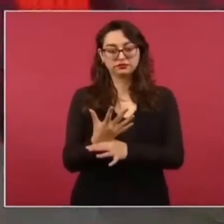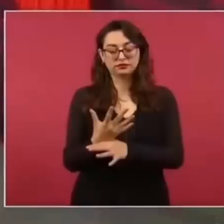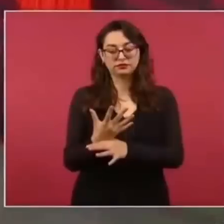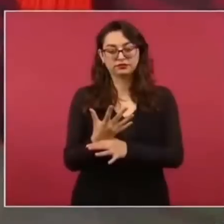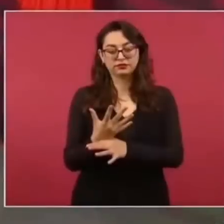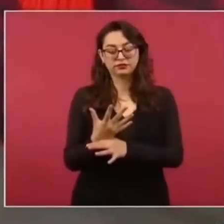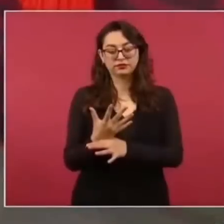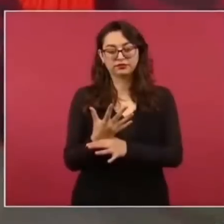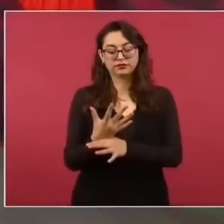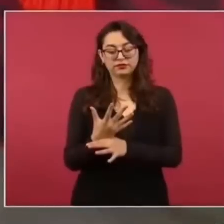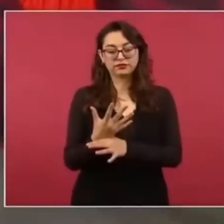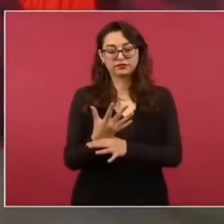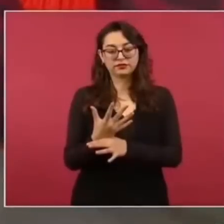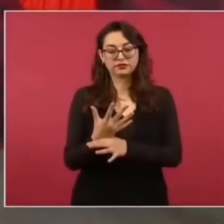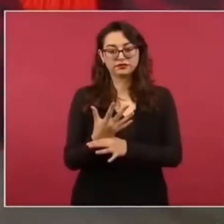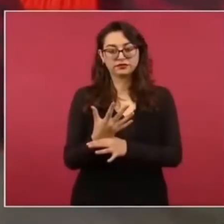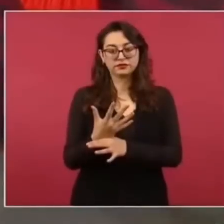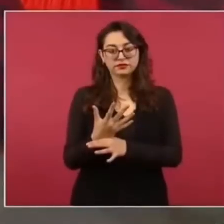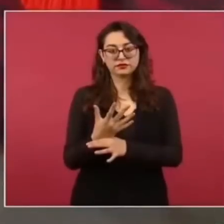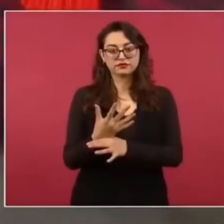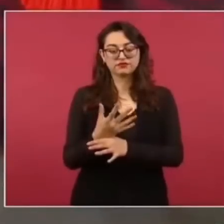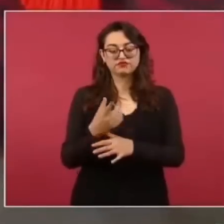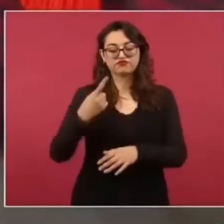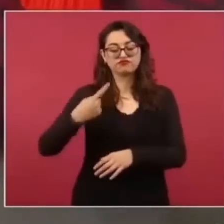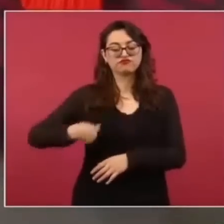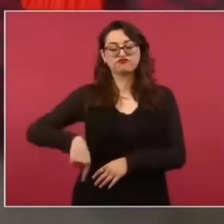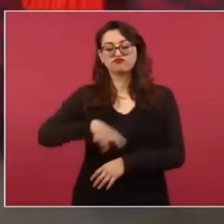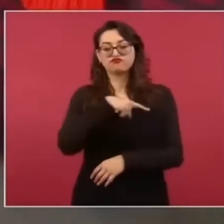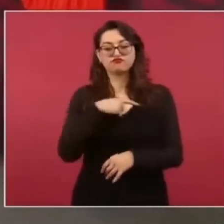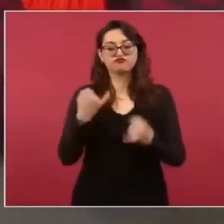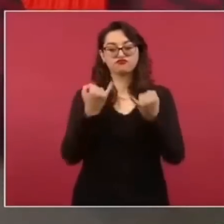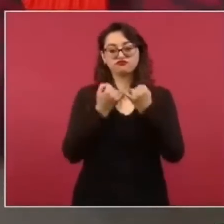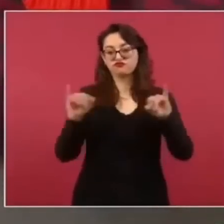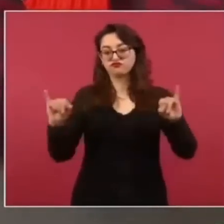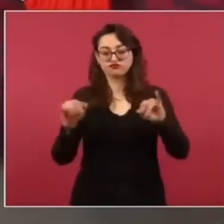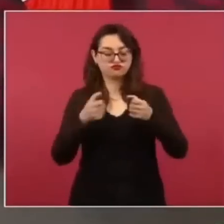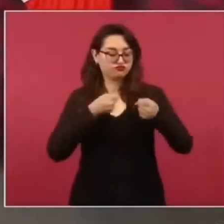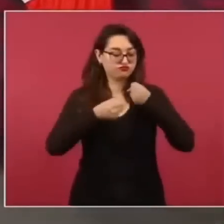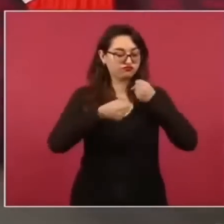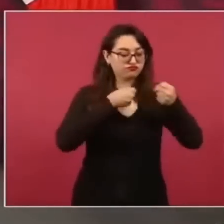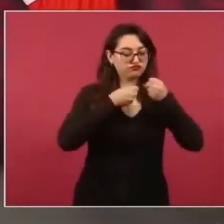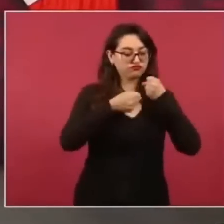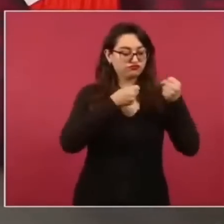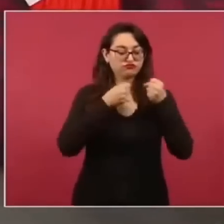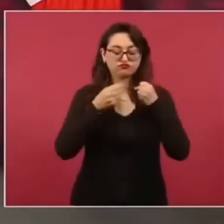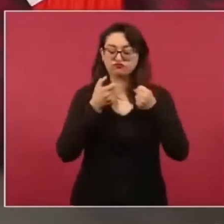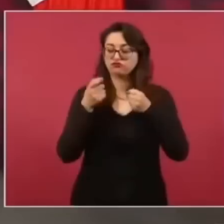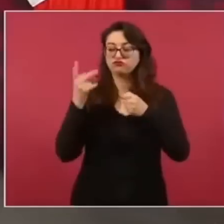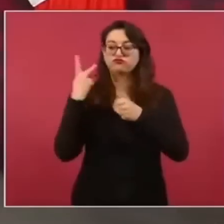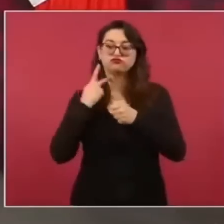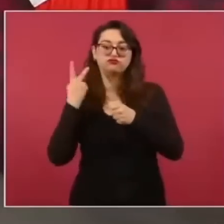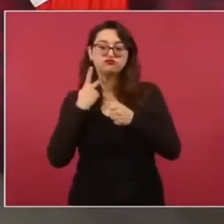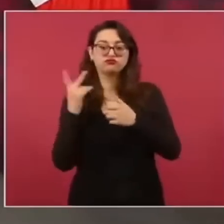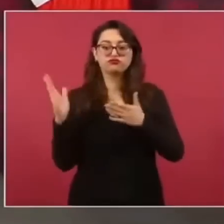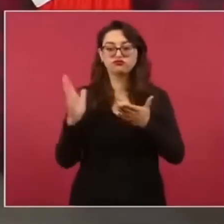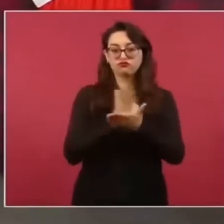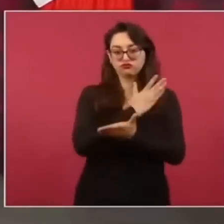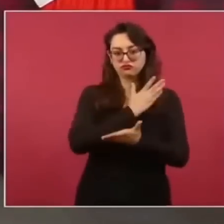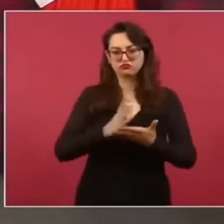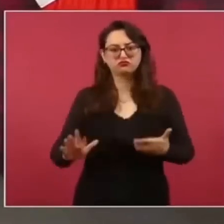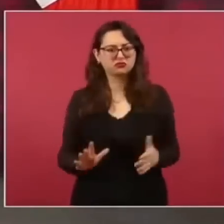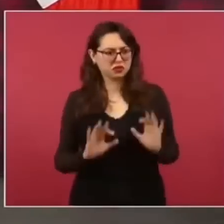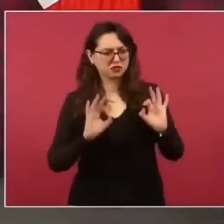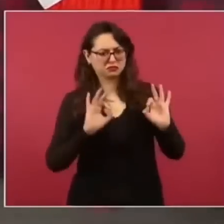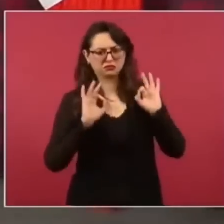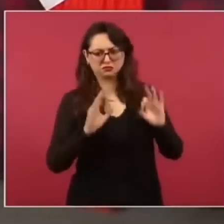cumplimos nada con el poder y una cosa es el periodismo y otra cosa es la política. Y está bien.